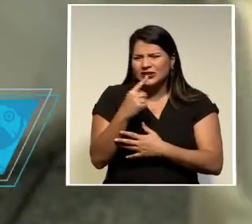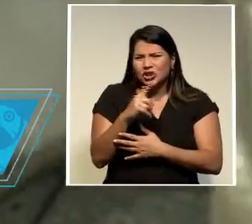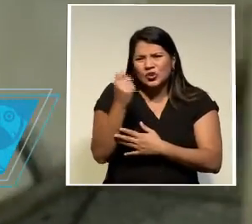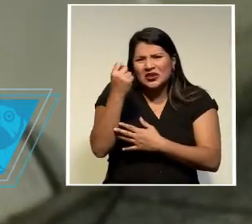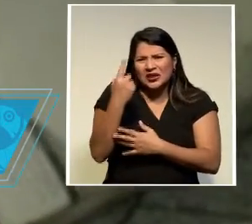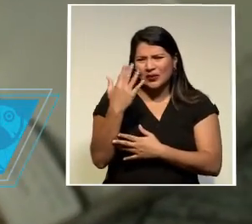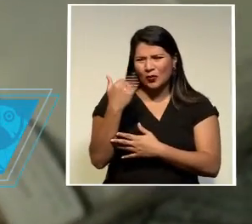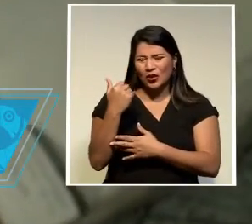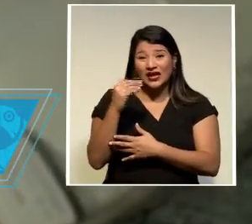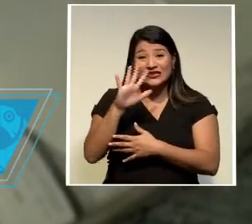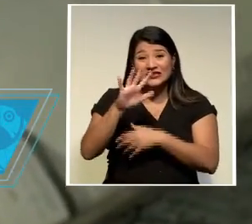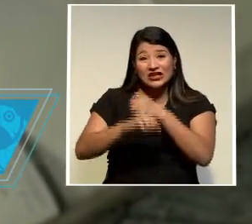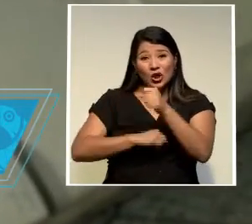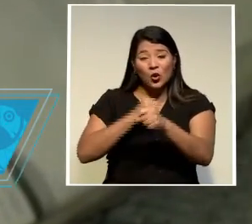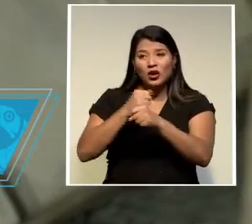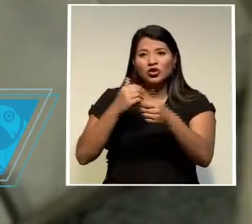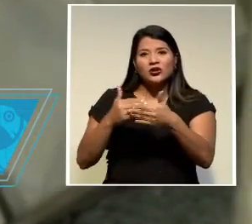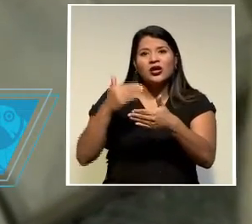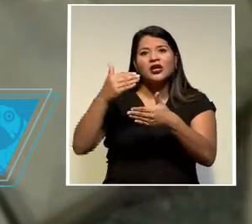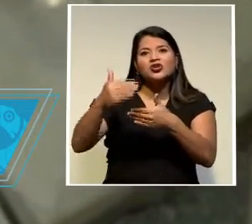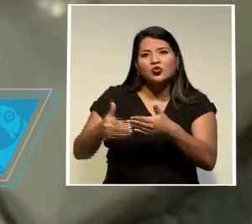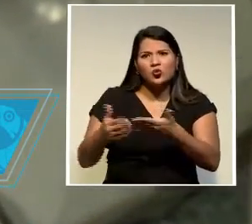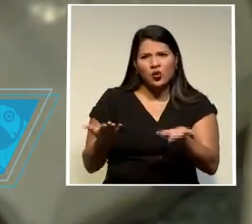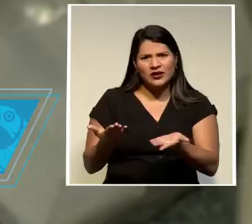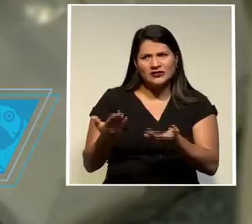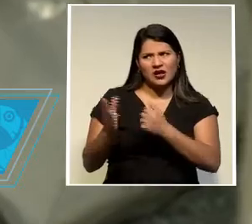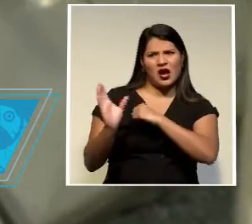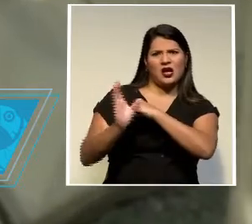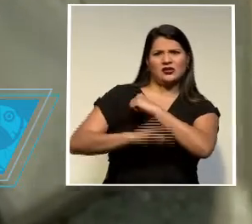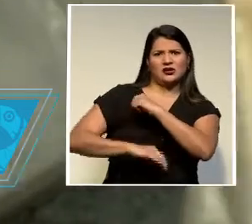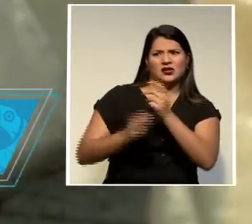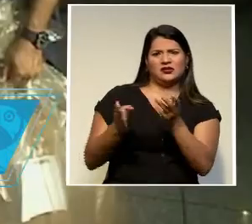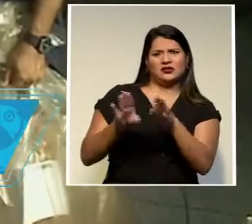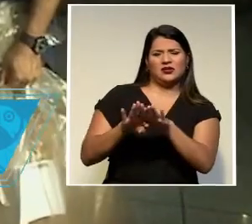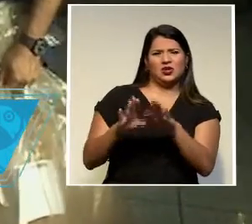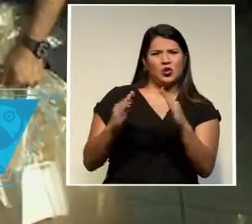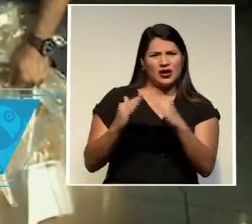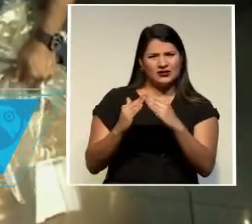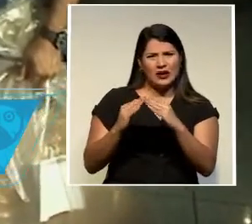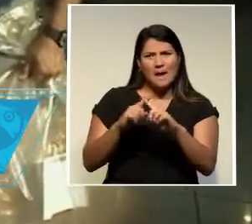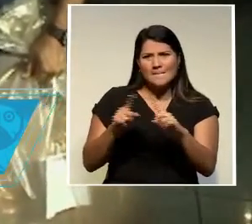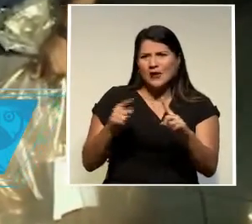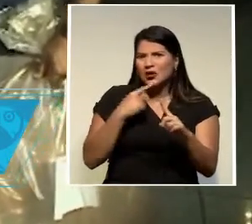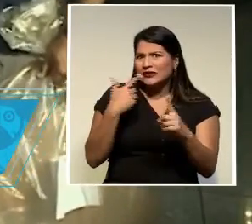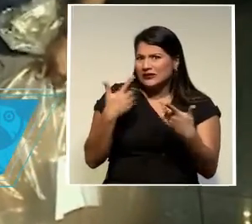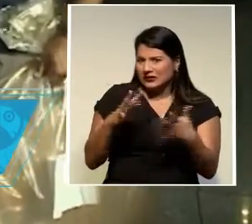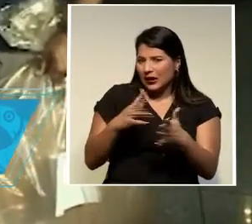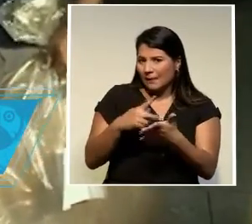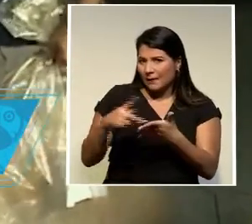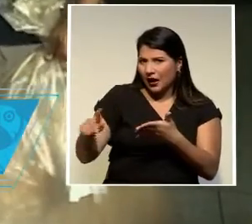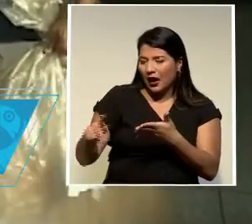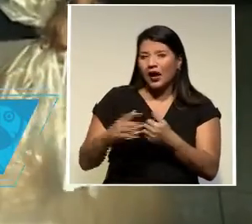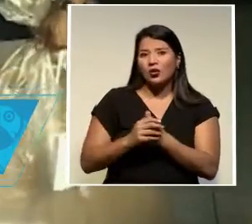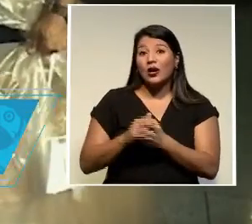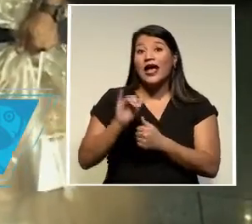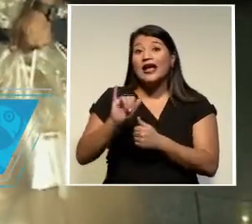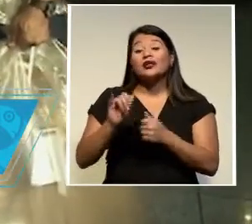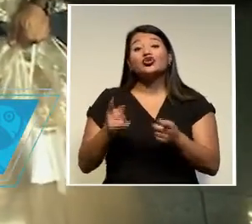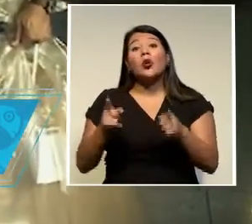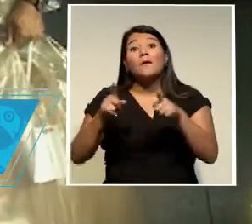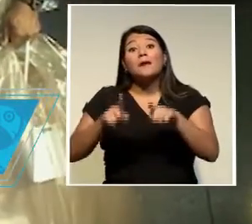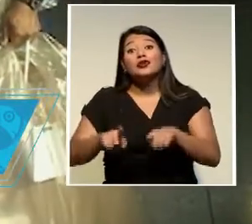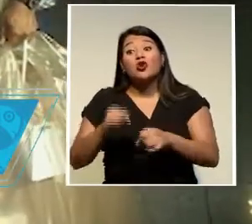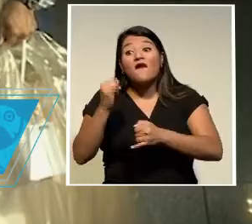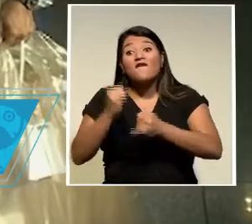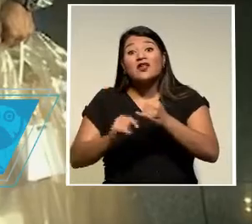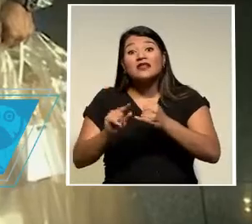cinco años después de lo ocurrido recibían una sanción que según manifestaron ya habían pagado tiempo atrás el hecho ocurrió justamente el